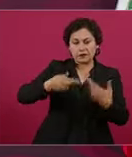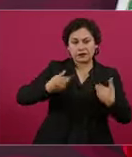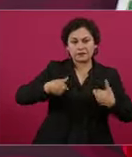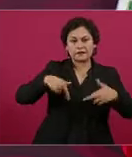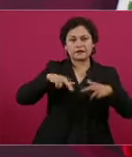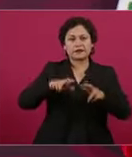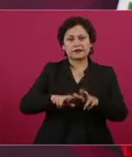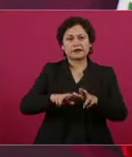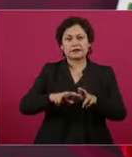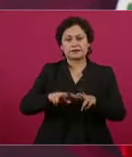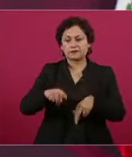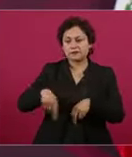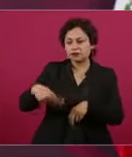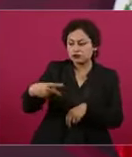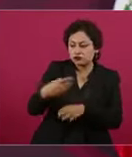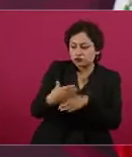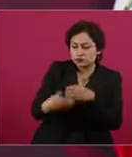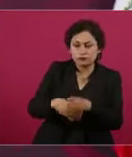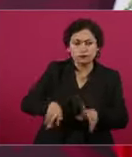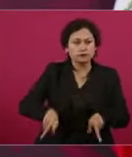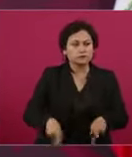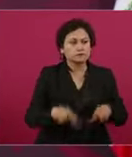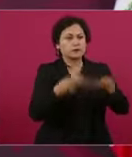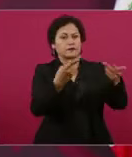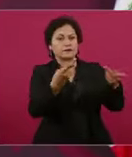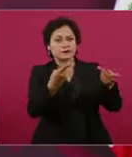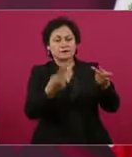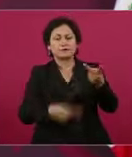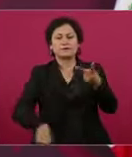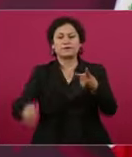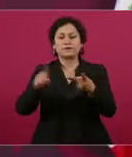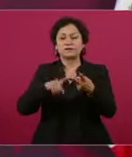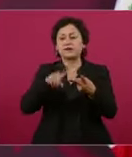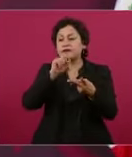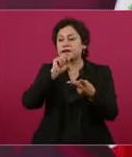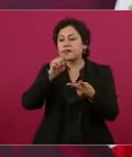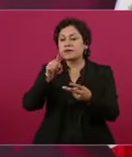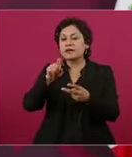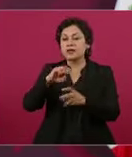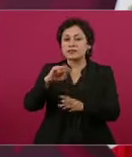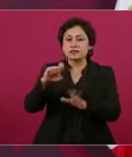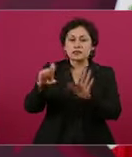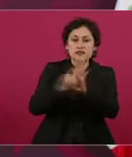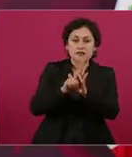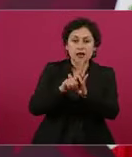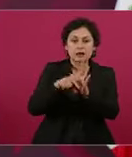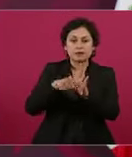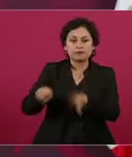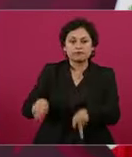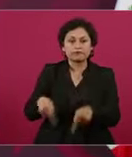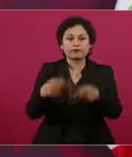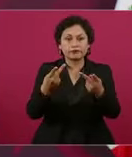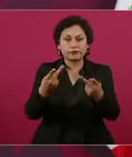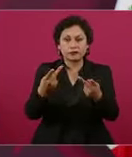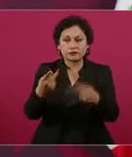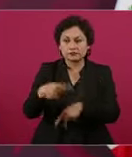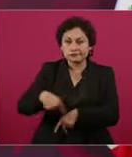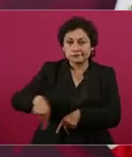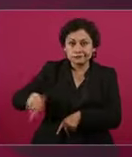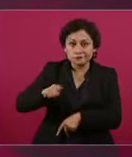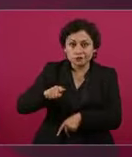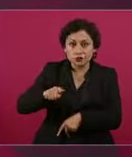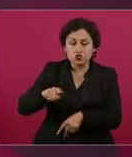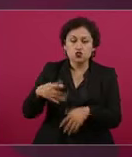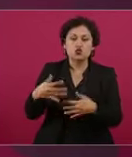mexicana de aviación. Entonces, ya se